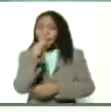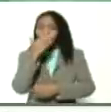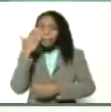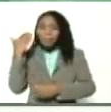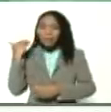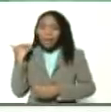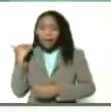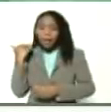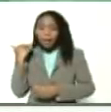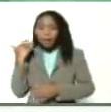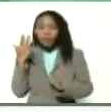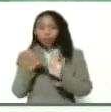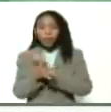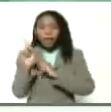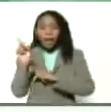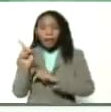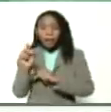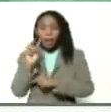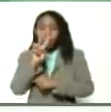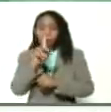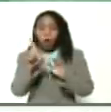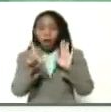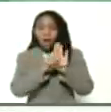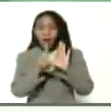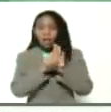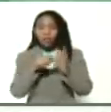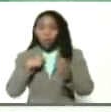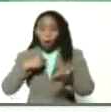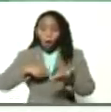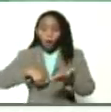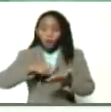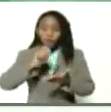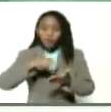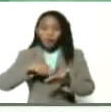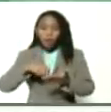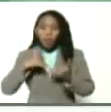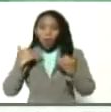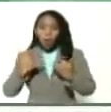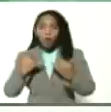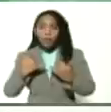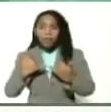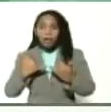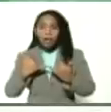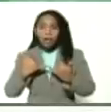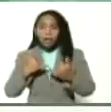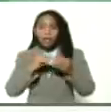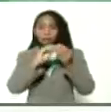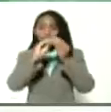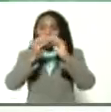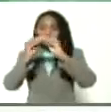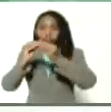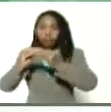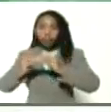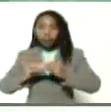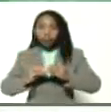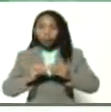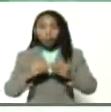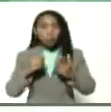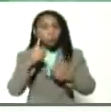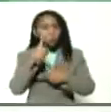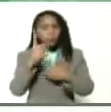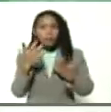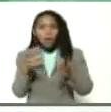y estas dos leyes que estoy firmando ahora que configuraría un